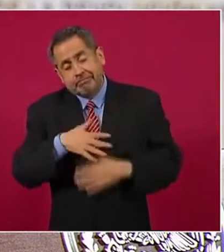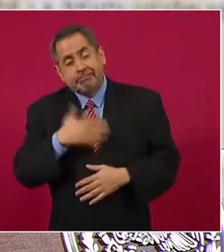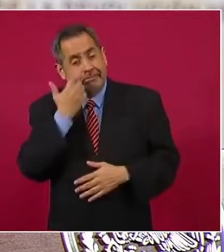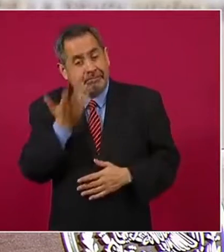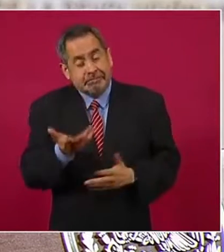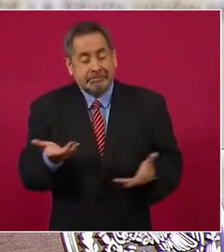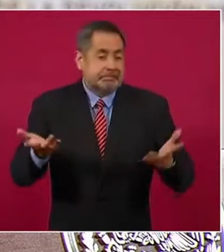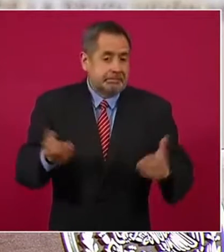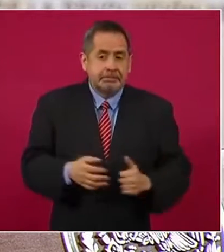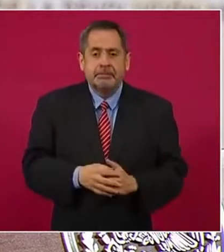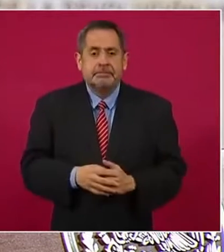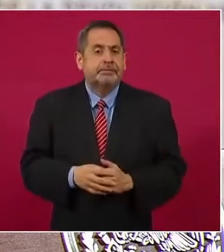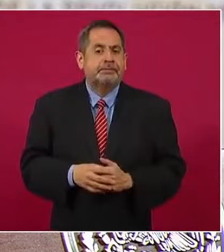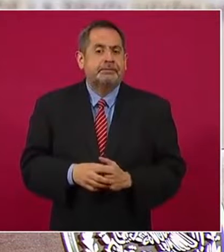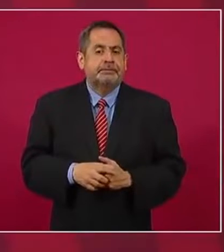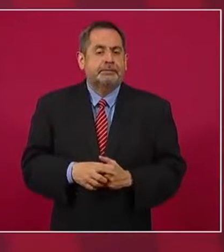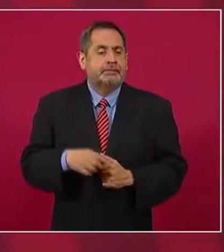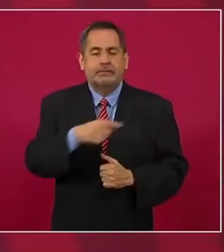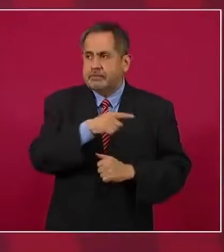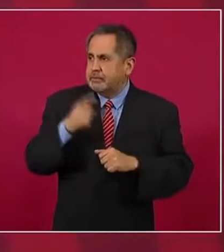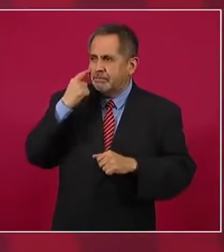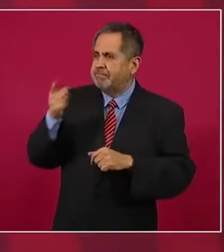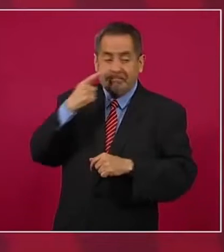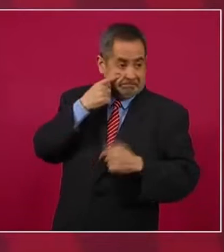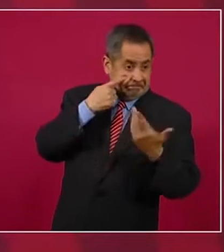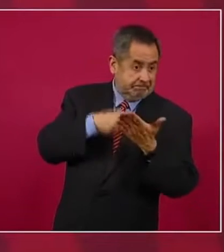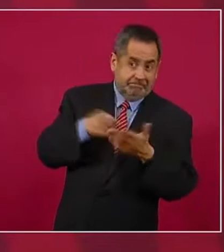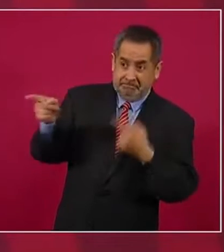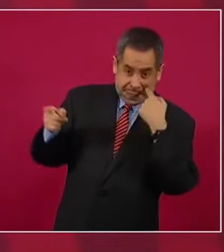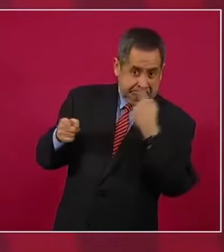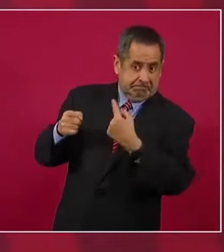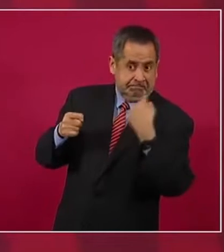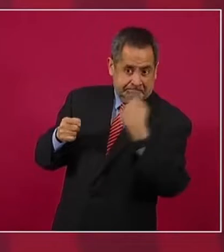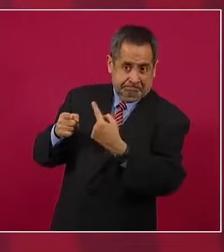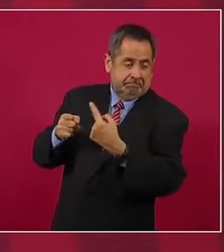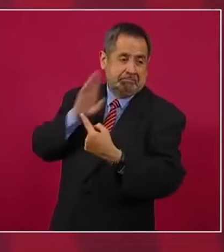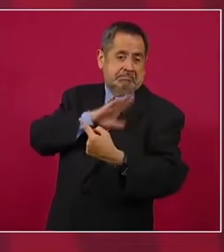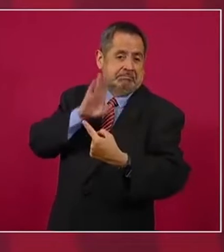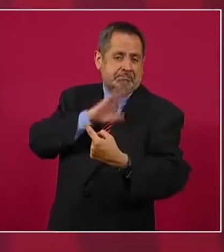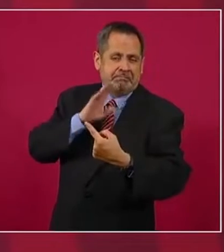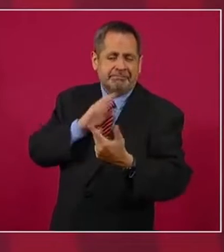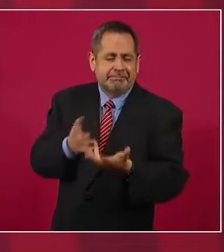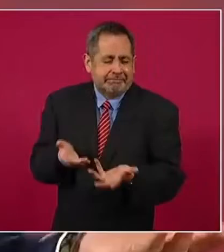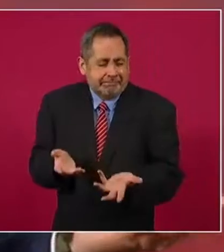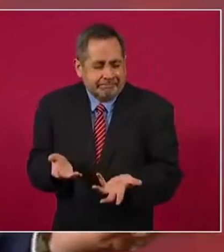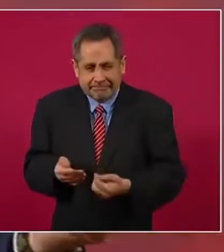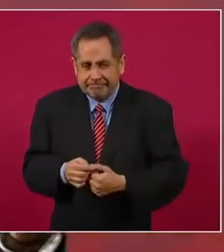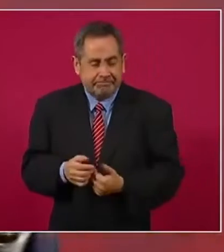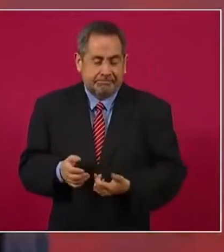desacreditarnos, nada más que